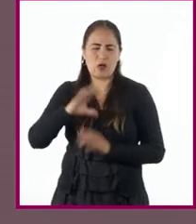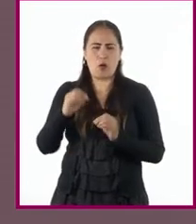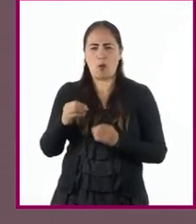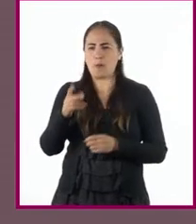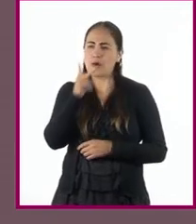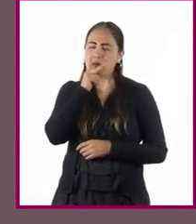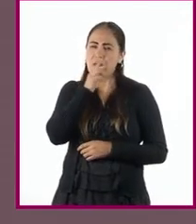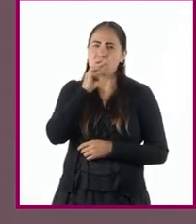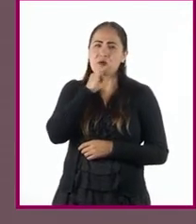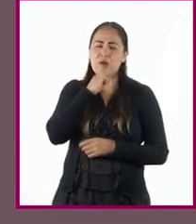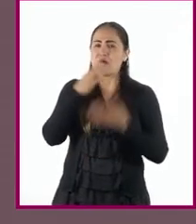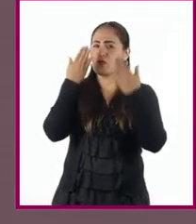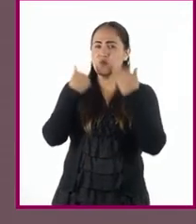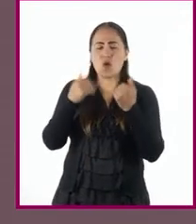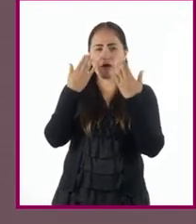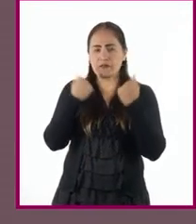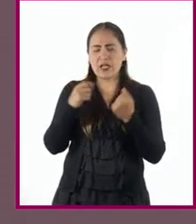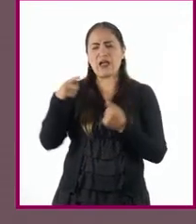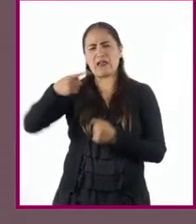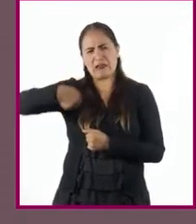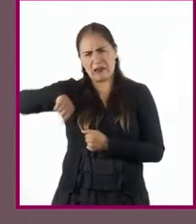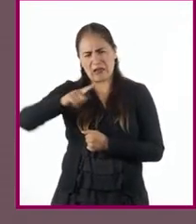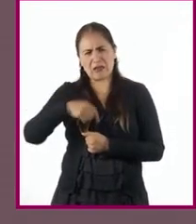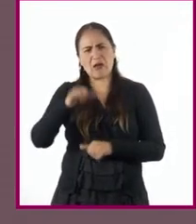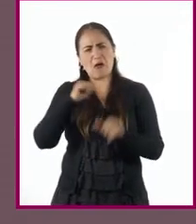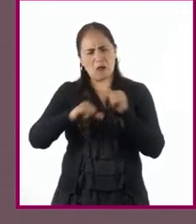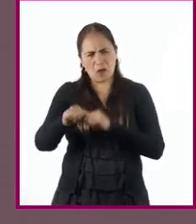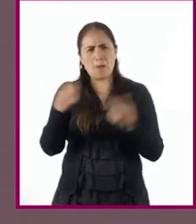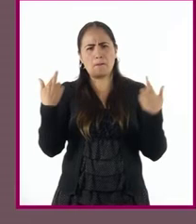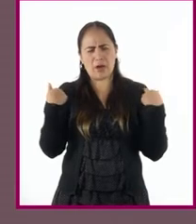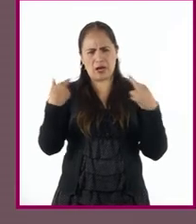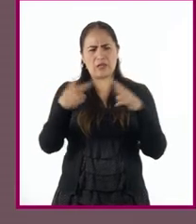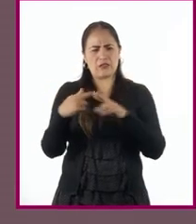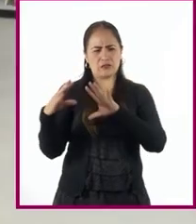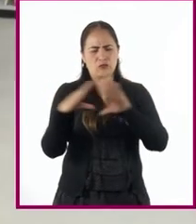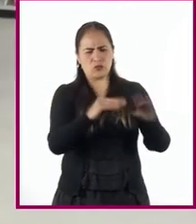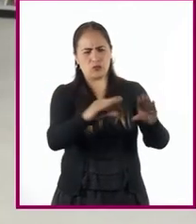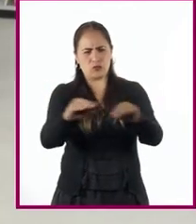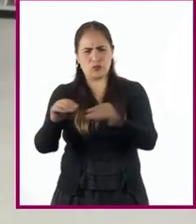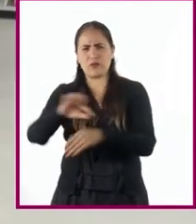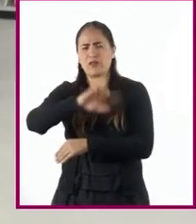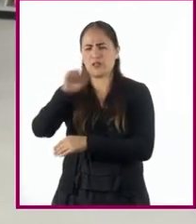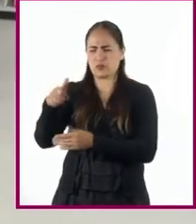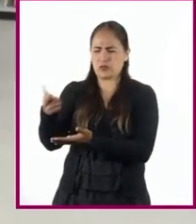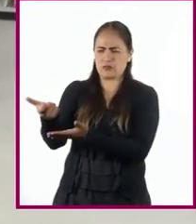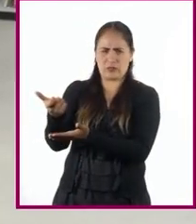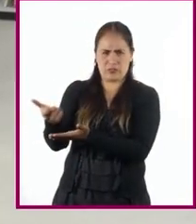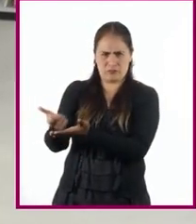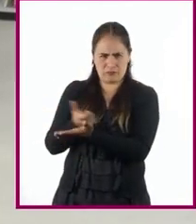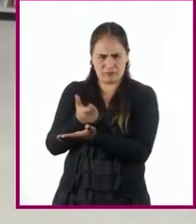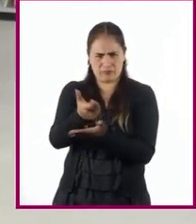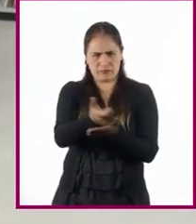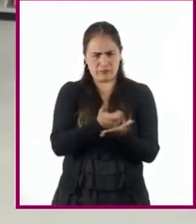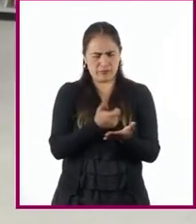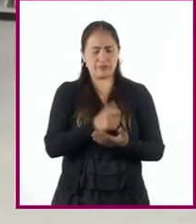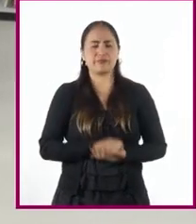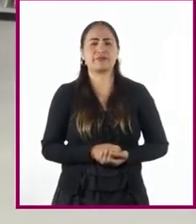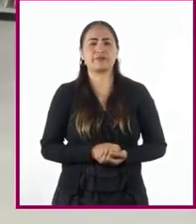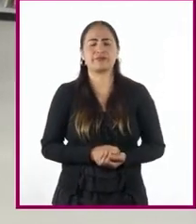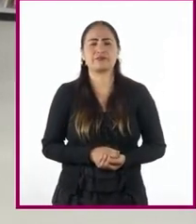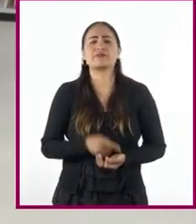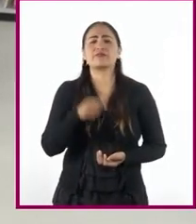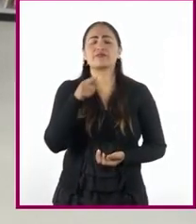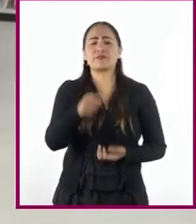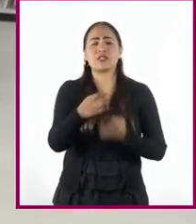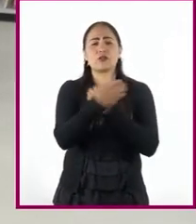maestras y recibían una remuneración por sus servicios. La educación conventual fue impartida